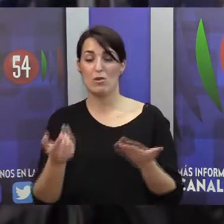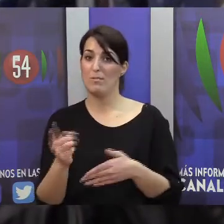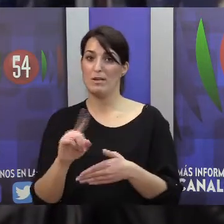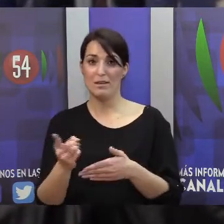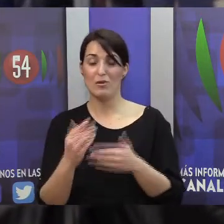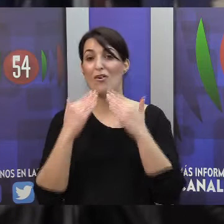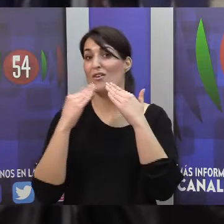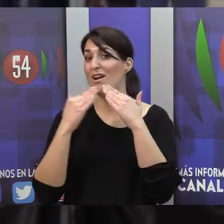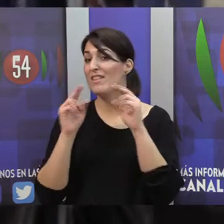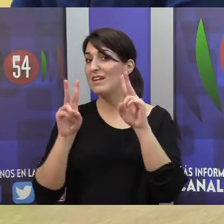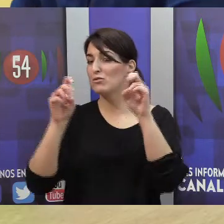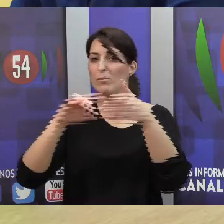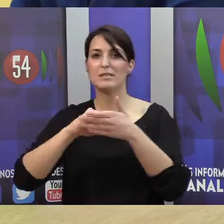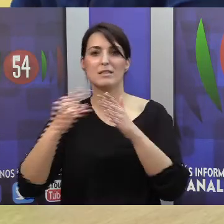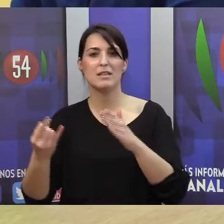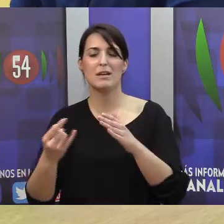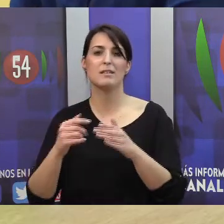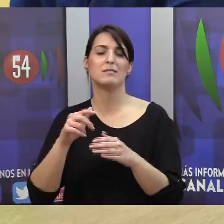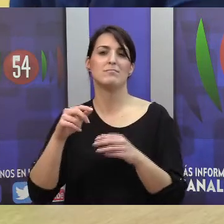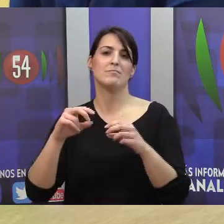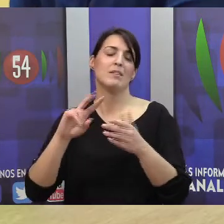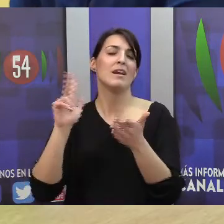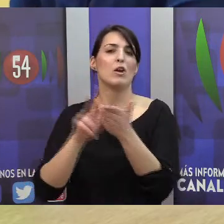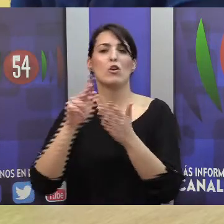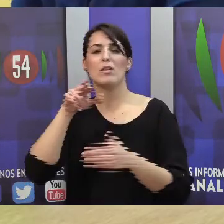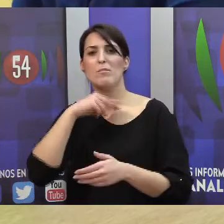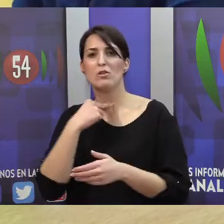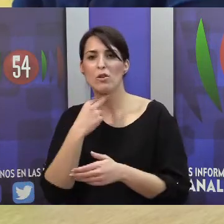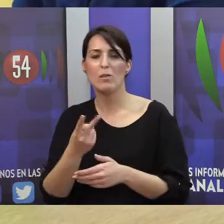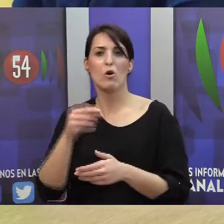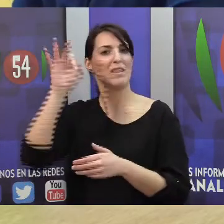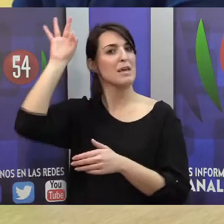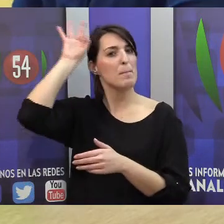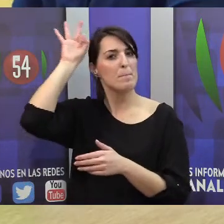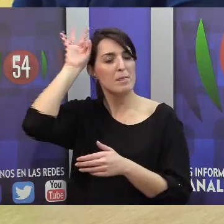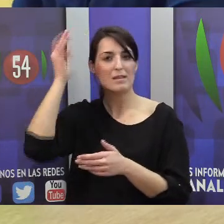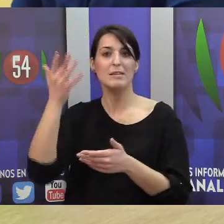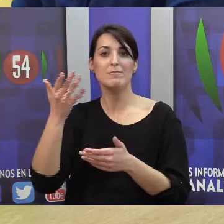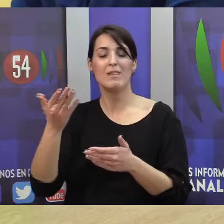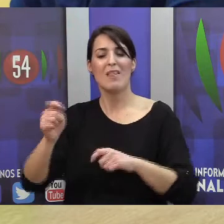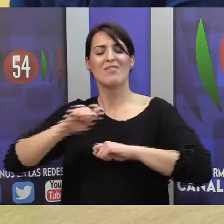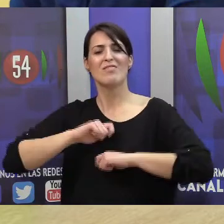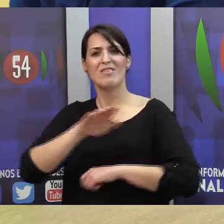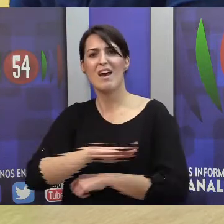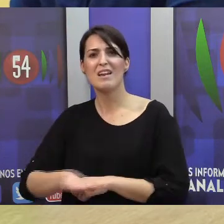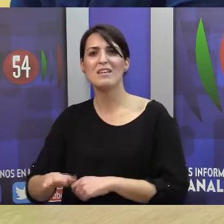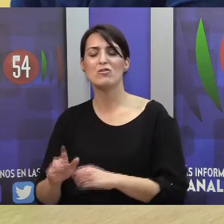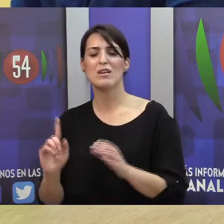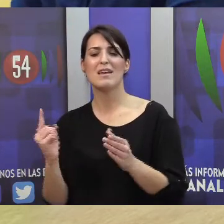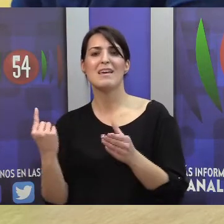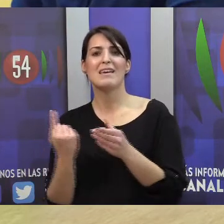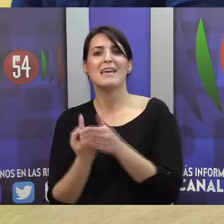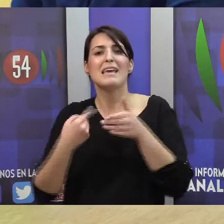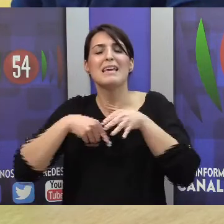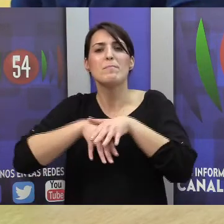reconocimiento de voz, de los implantes cocleares, les permite a los niños una inmersión lingüística que les permite adquirir